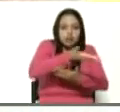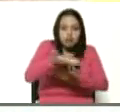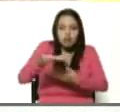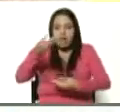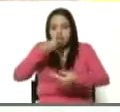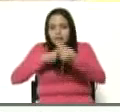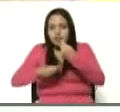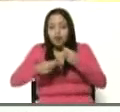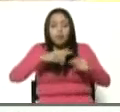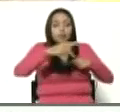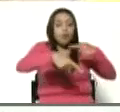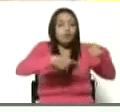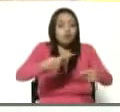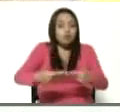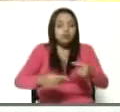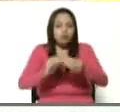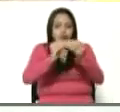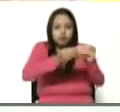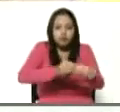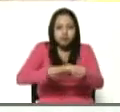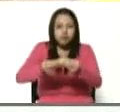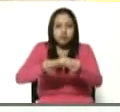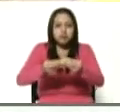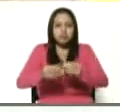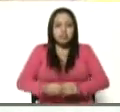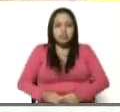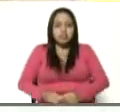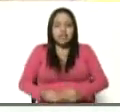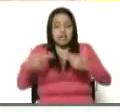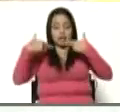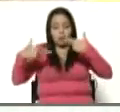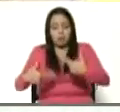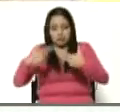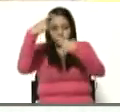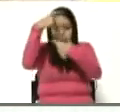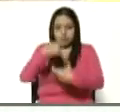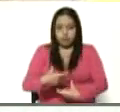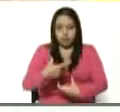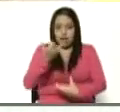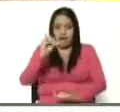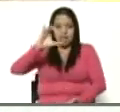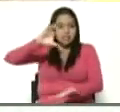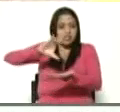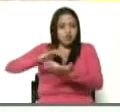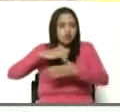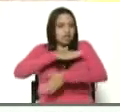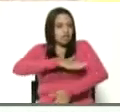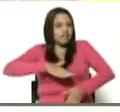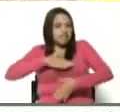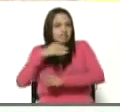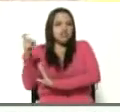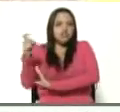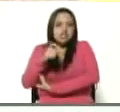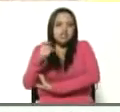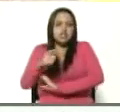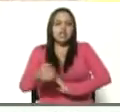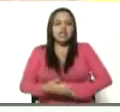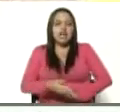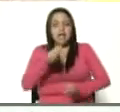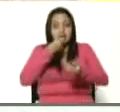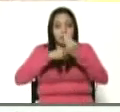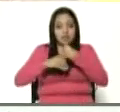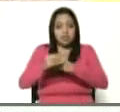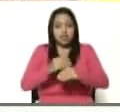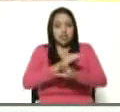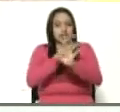su procesamiento, y poner al ser humano en el centro la satisfacción de las necesidades alimentarias